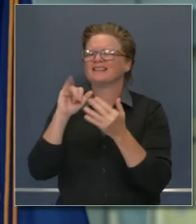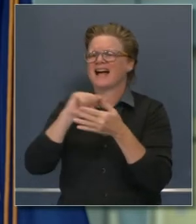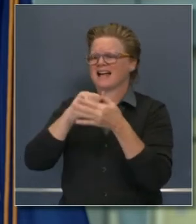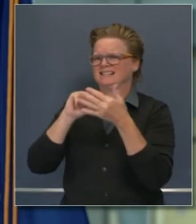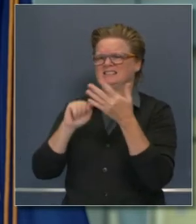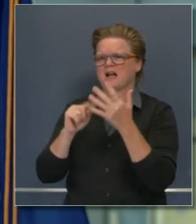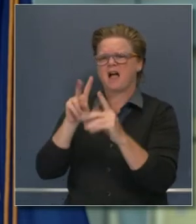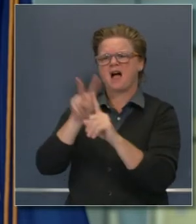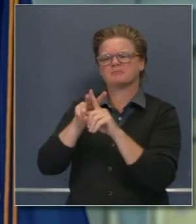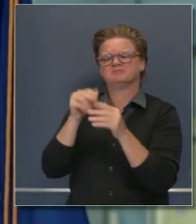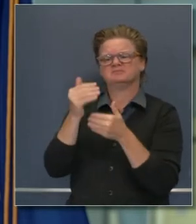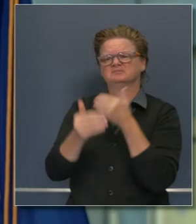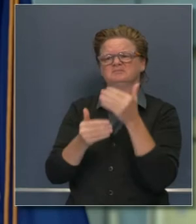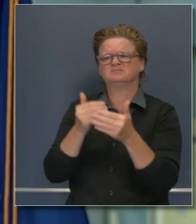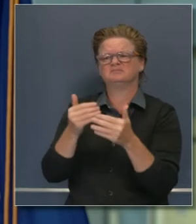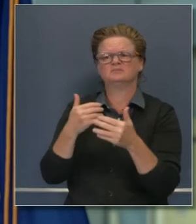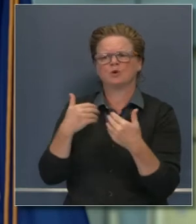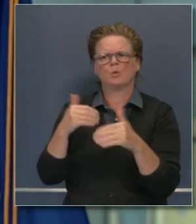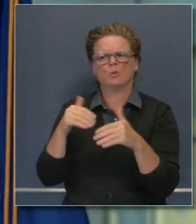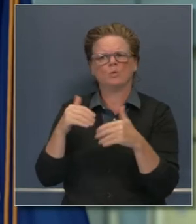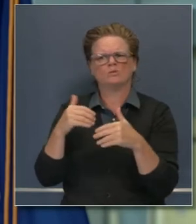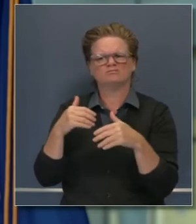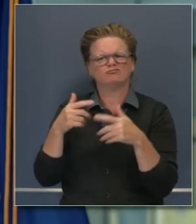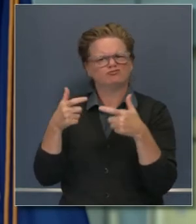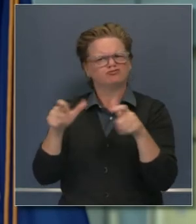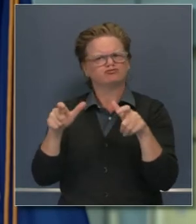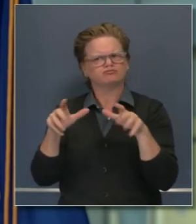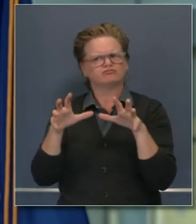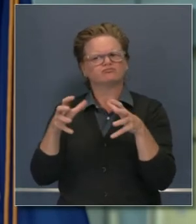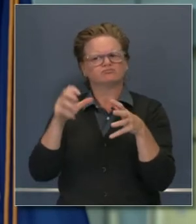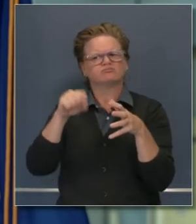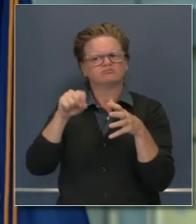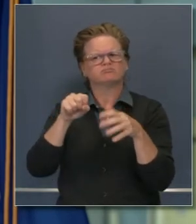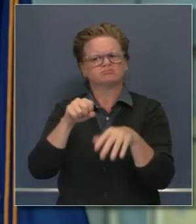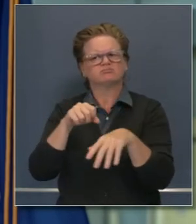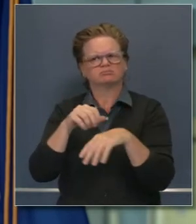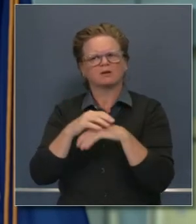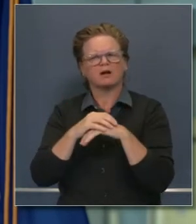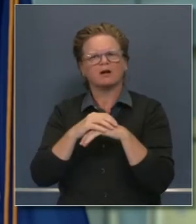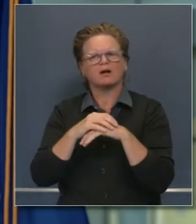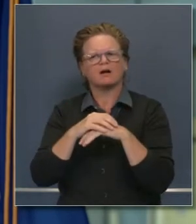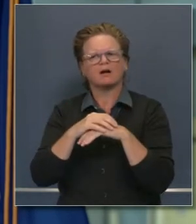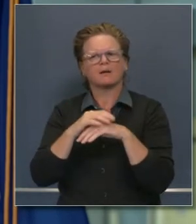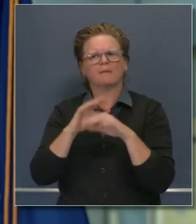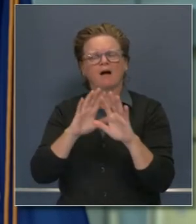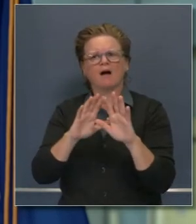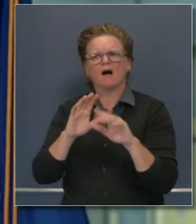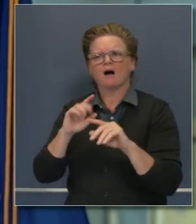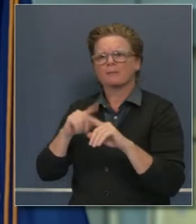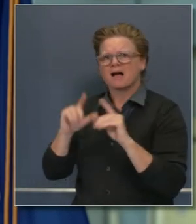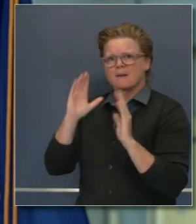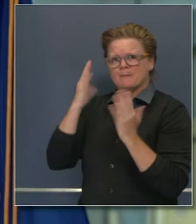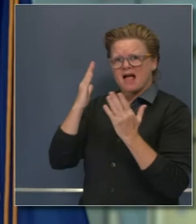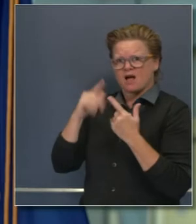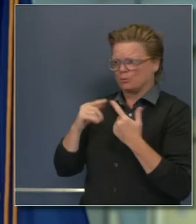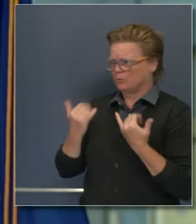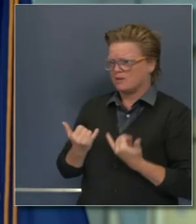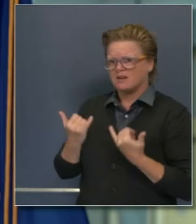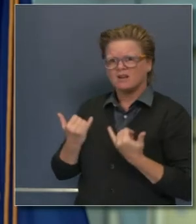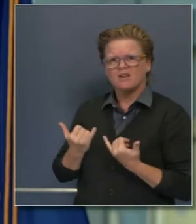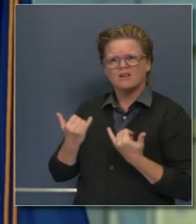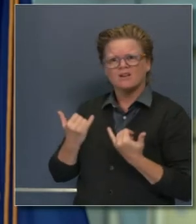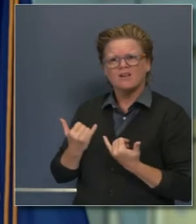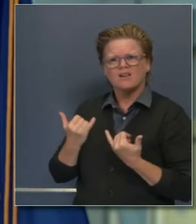de ausentarse para familias. Si esto es parte de un proceso mayor que el que anunciamos aquí hoy, ese